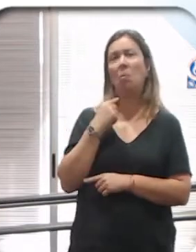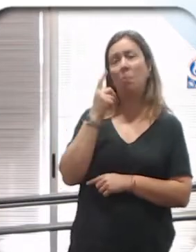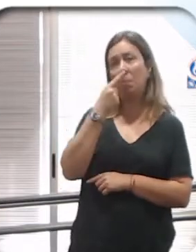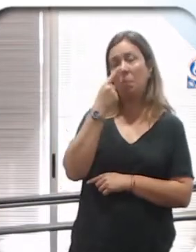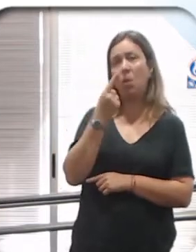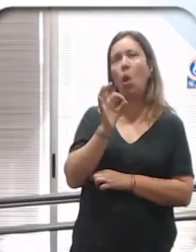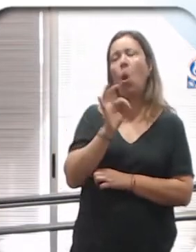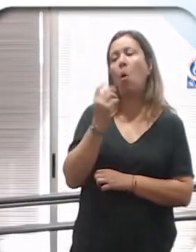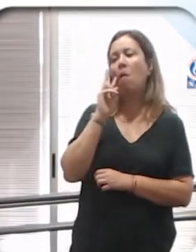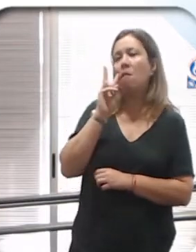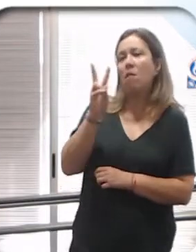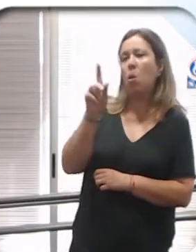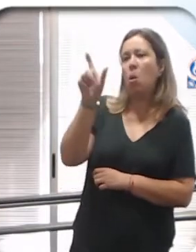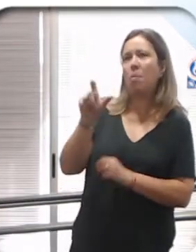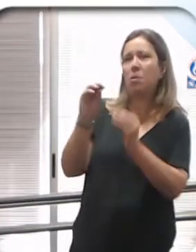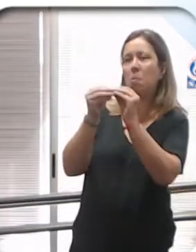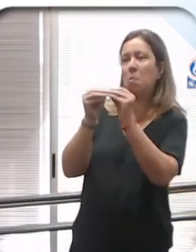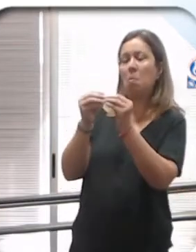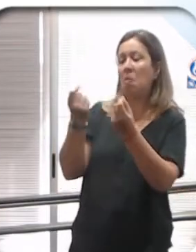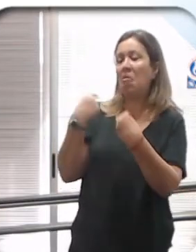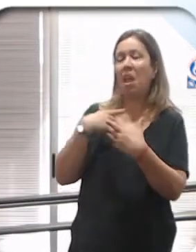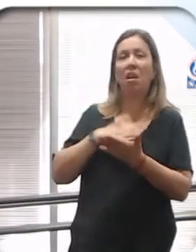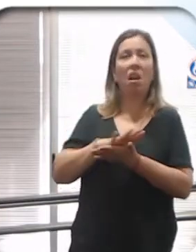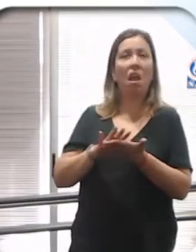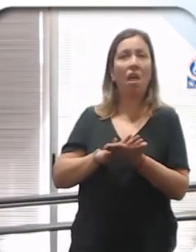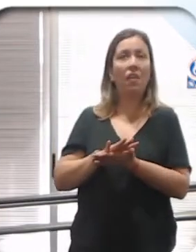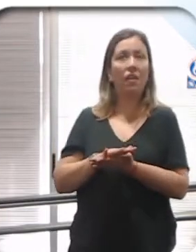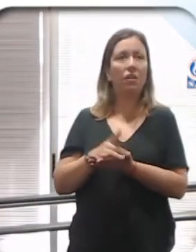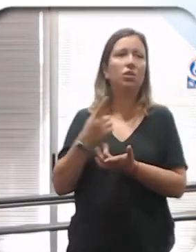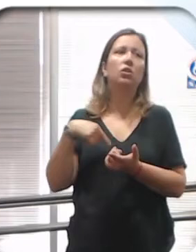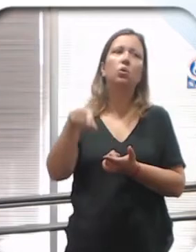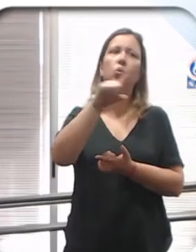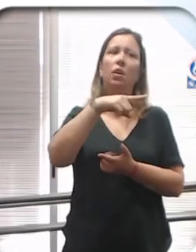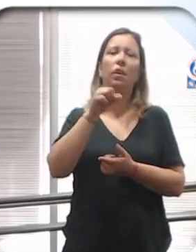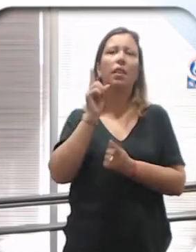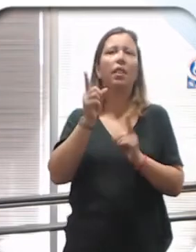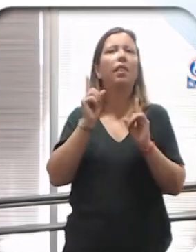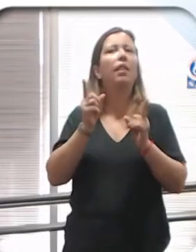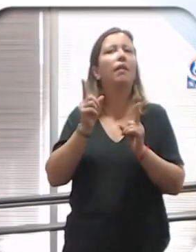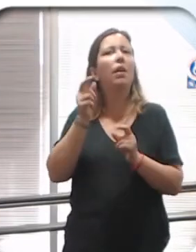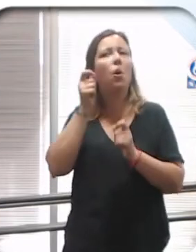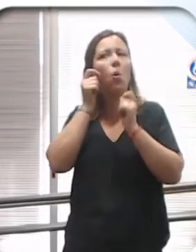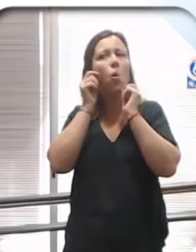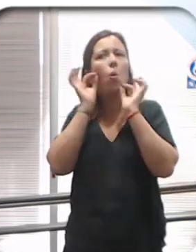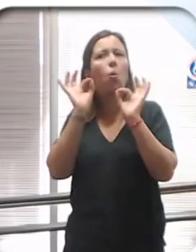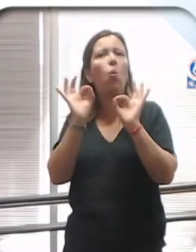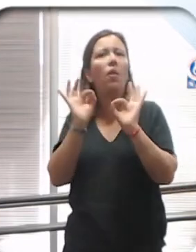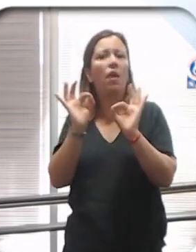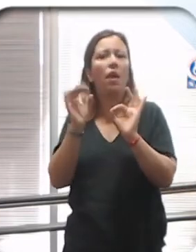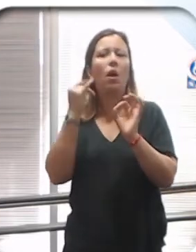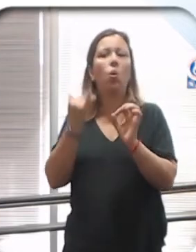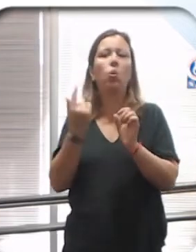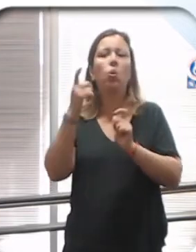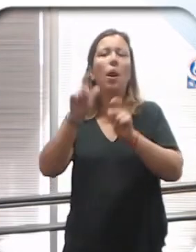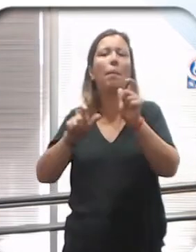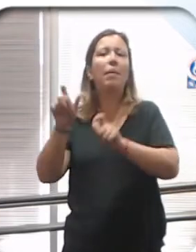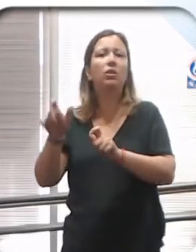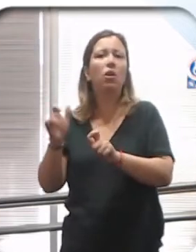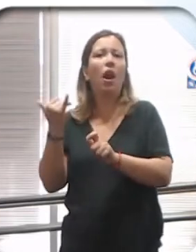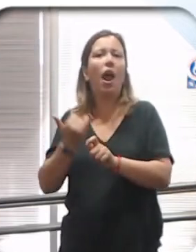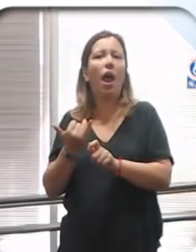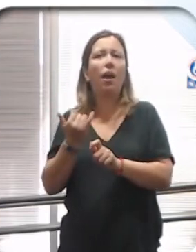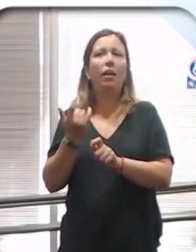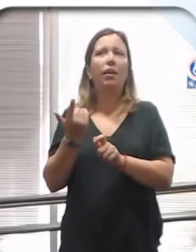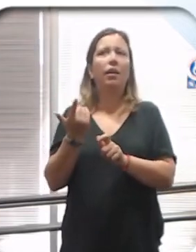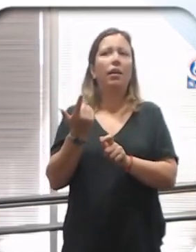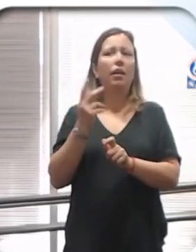besarse. Y acá yo lo que les pido es que tengan cuidado a los que tengan en la familia alguna persona con